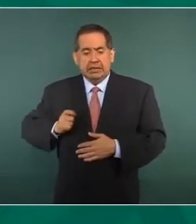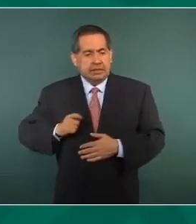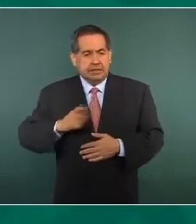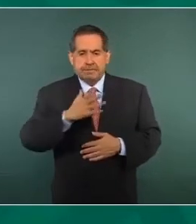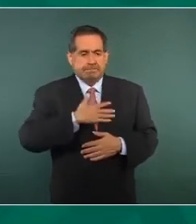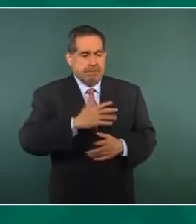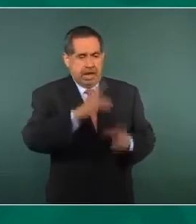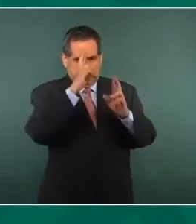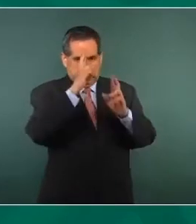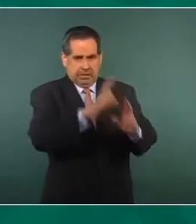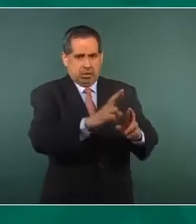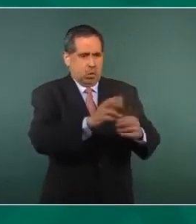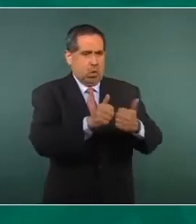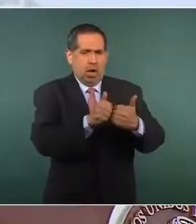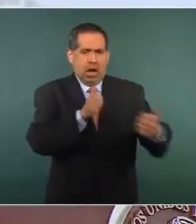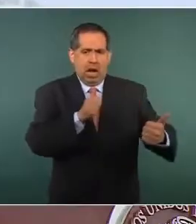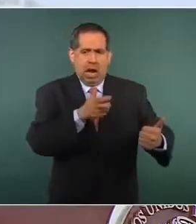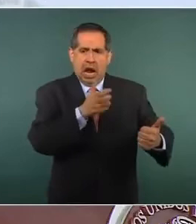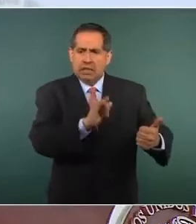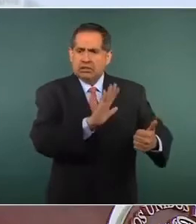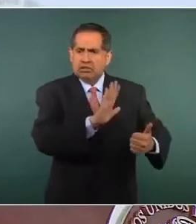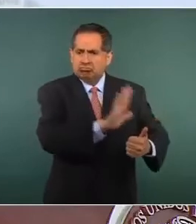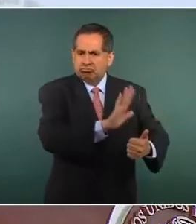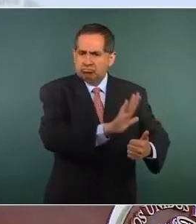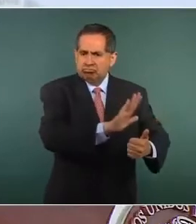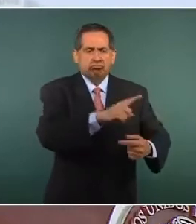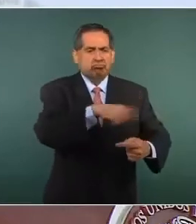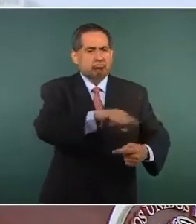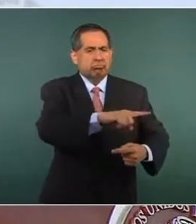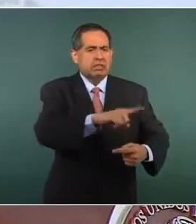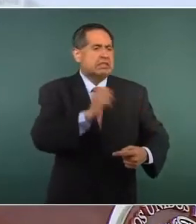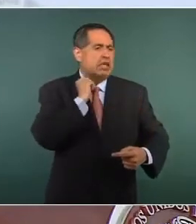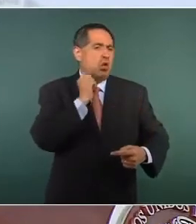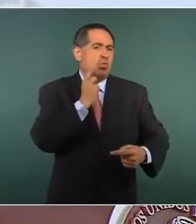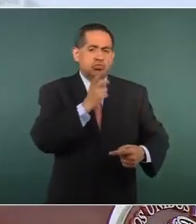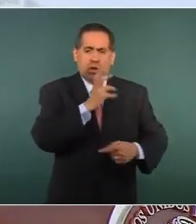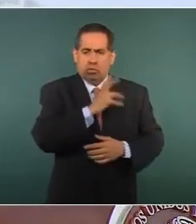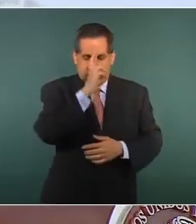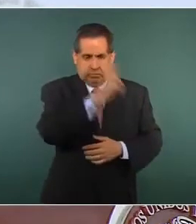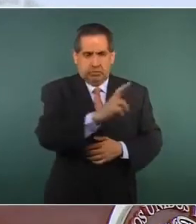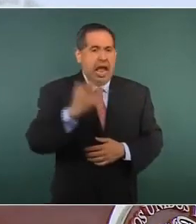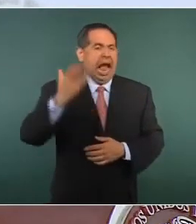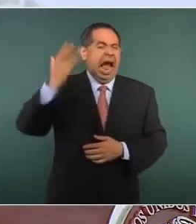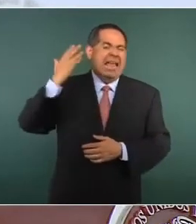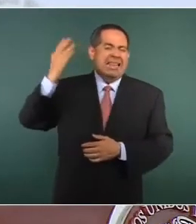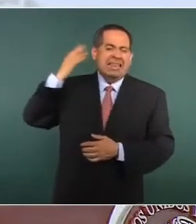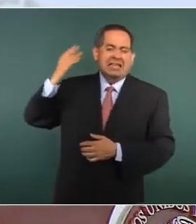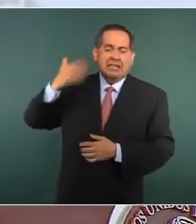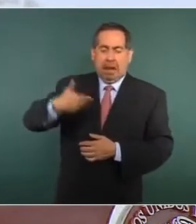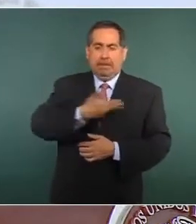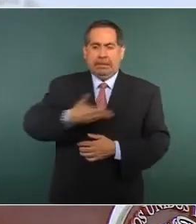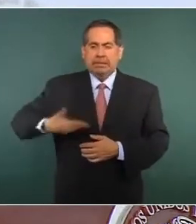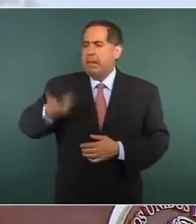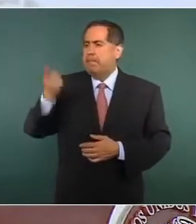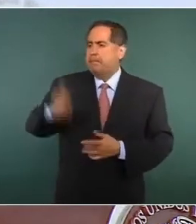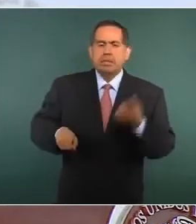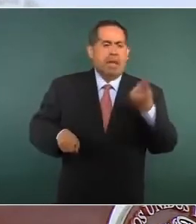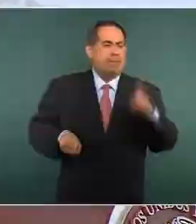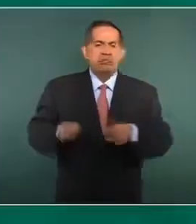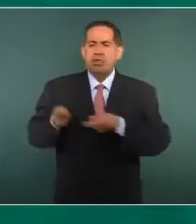división y el equilibrio entre los poderes. Antes el poder de los poderes era el Ejecutivo